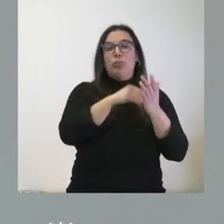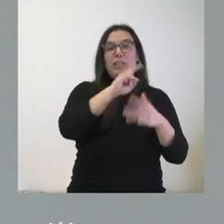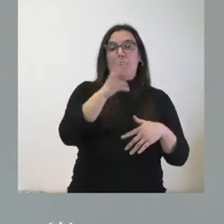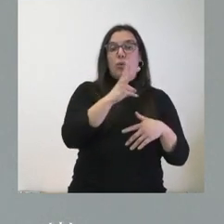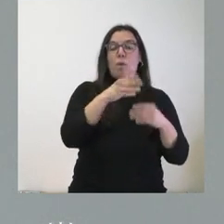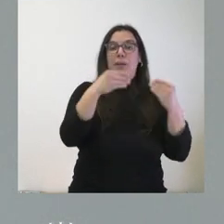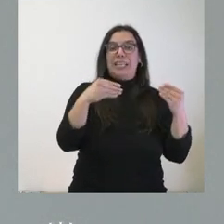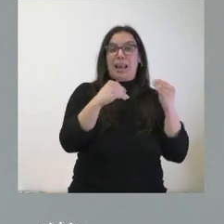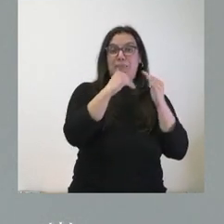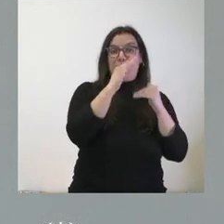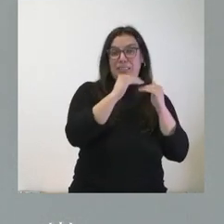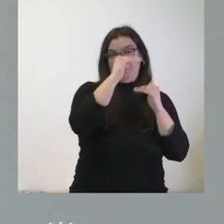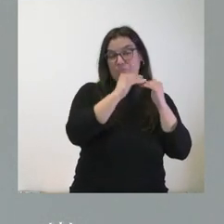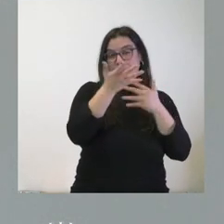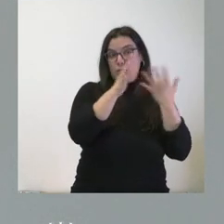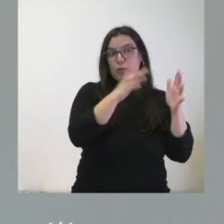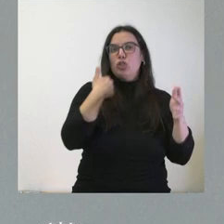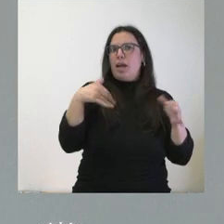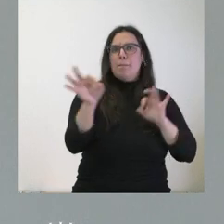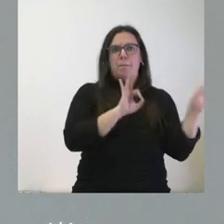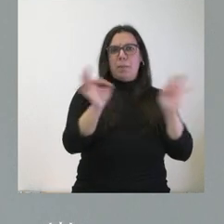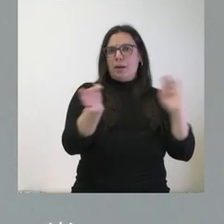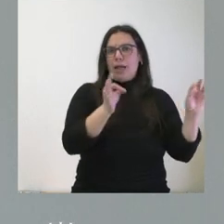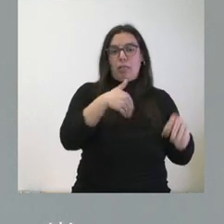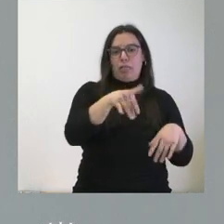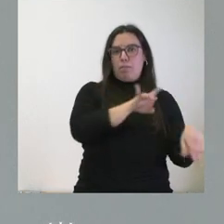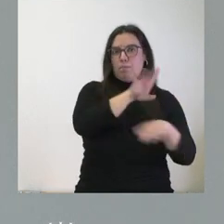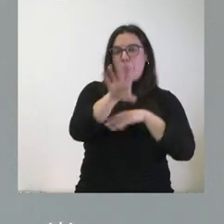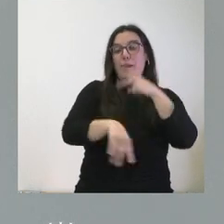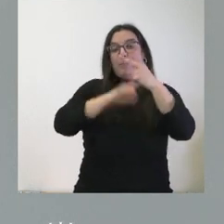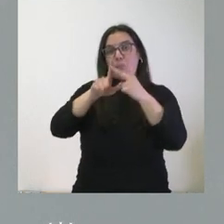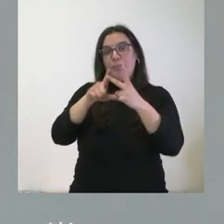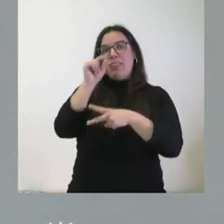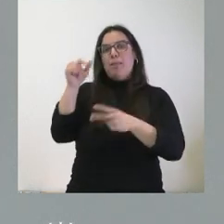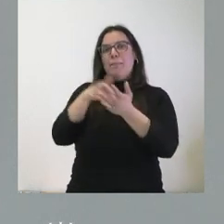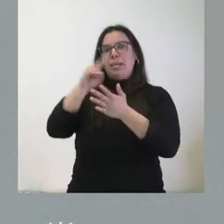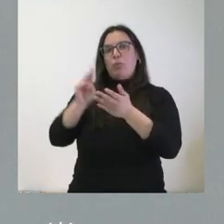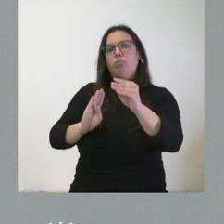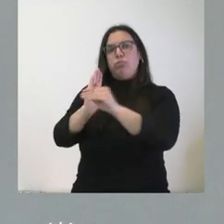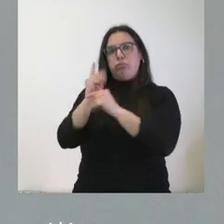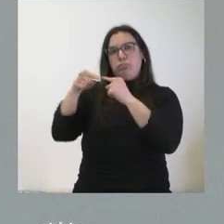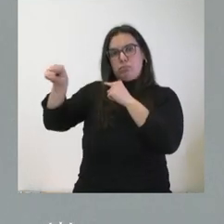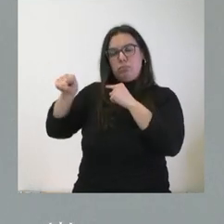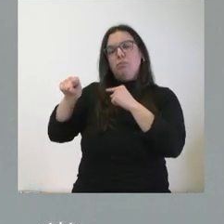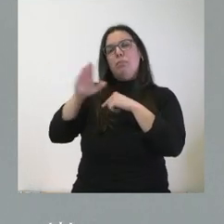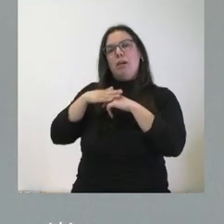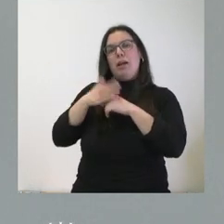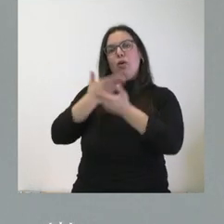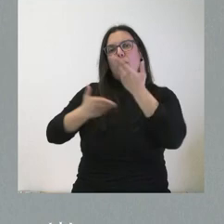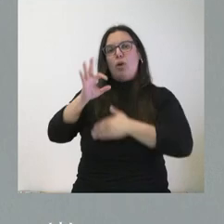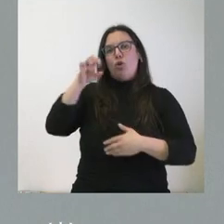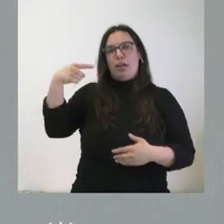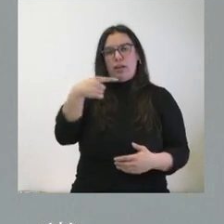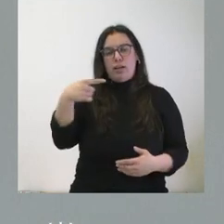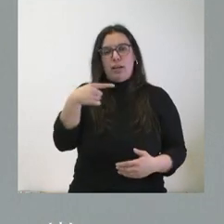en material que ya está disponible y que se enviará inmediatamente y unos 100.000 euros que enviaremos en aportación económica